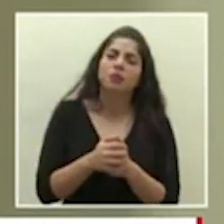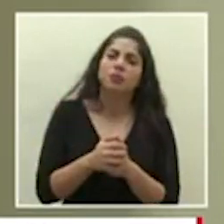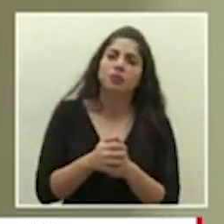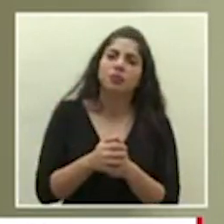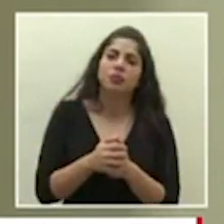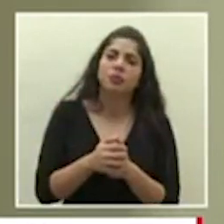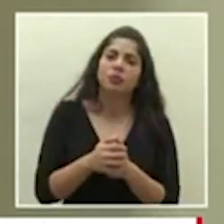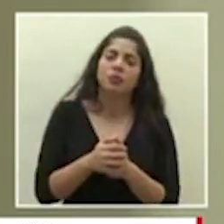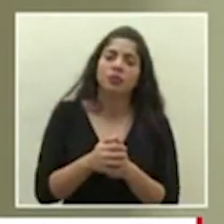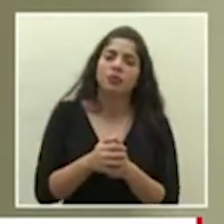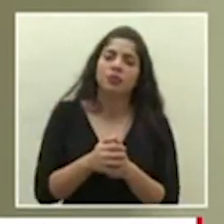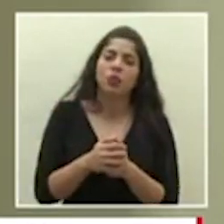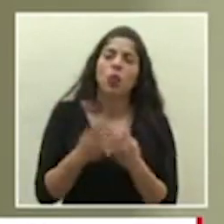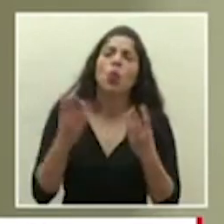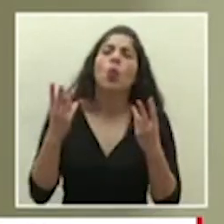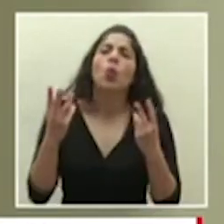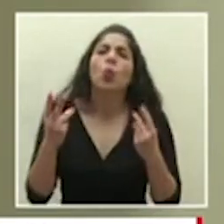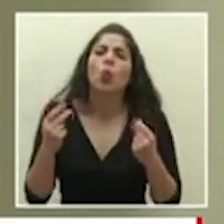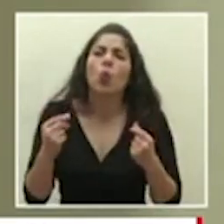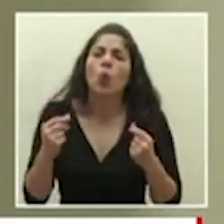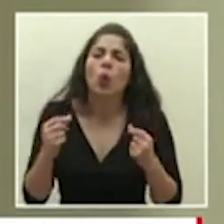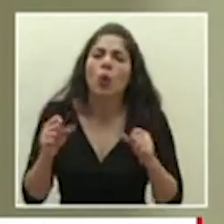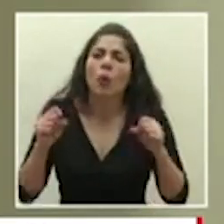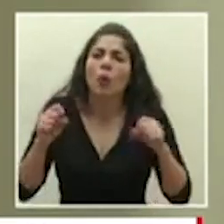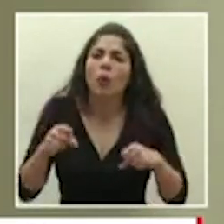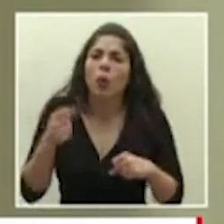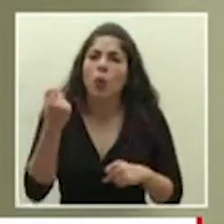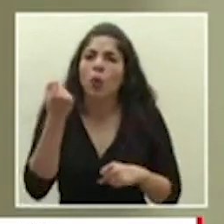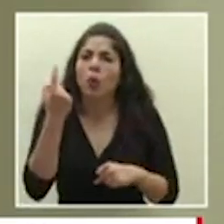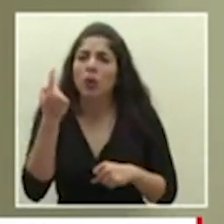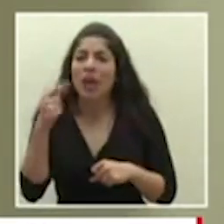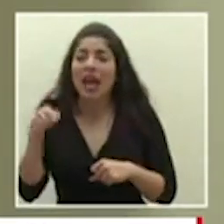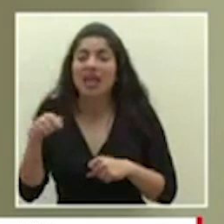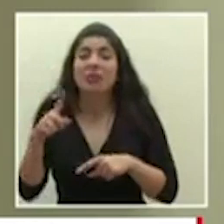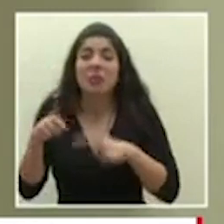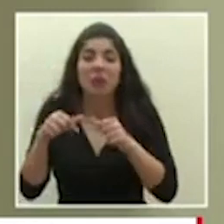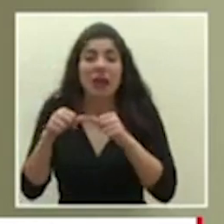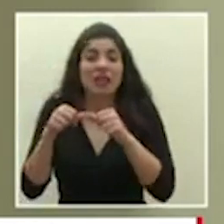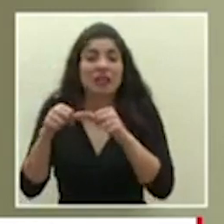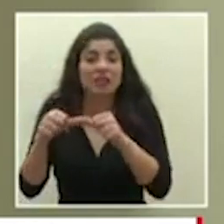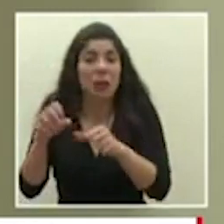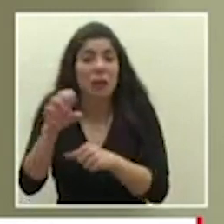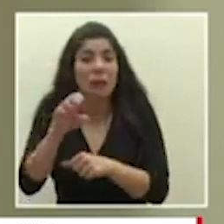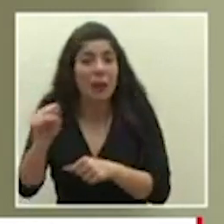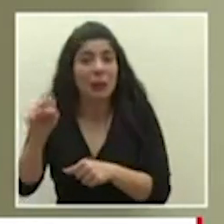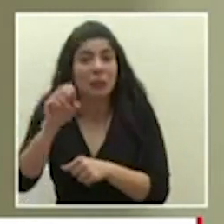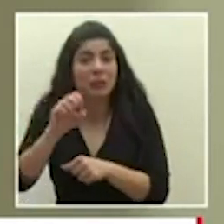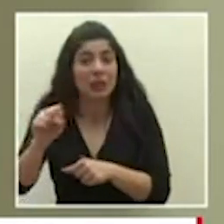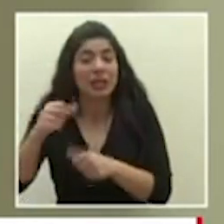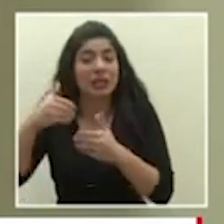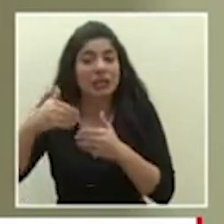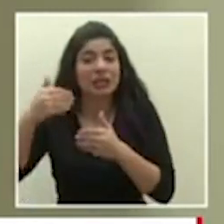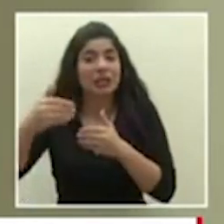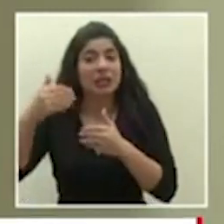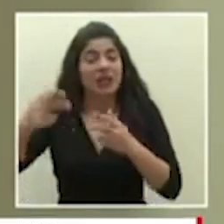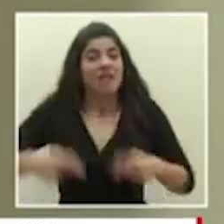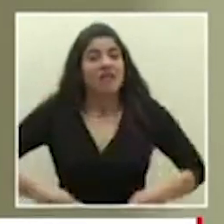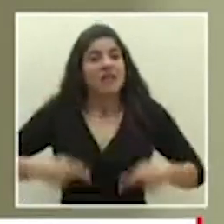que tanto podemos entender que esto pues se prolongará por varios meses más y que tenemos que vivir en esa disciplina